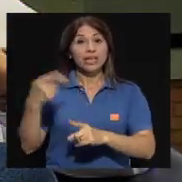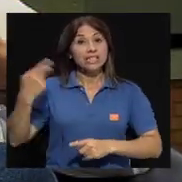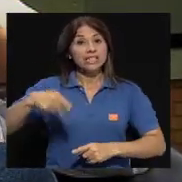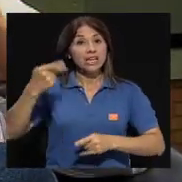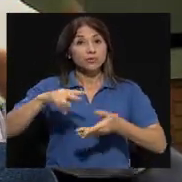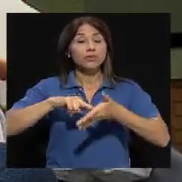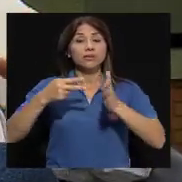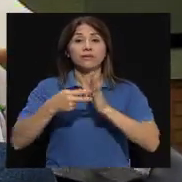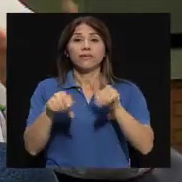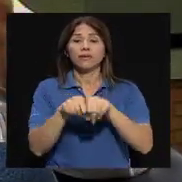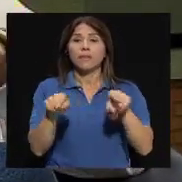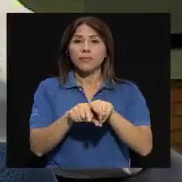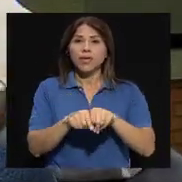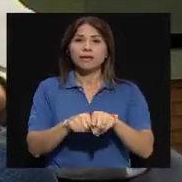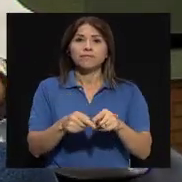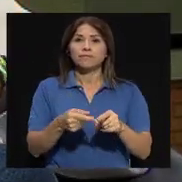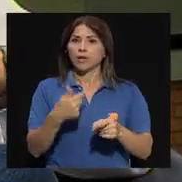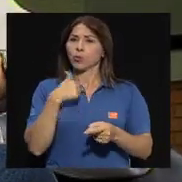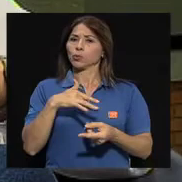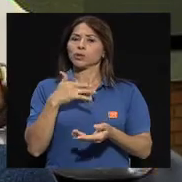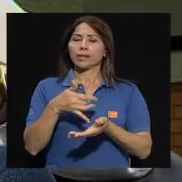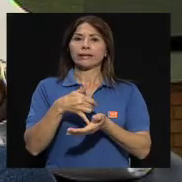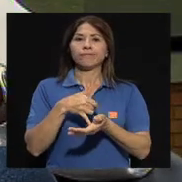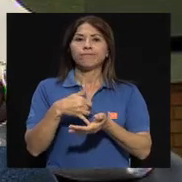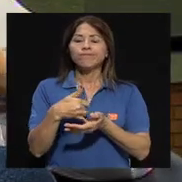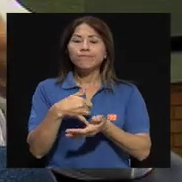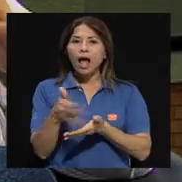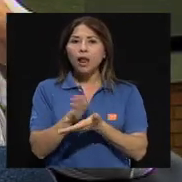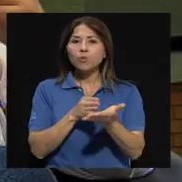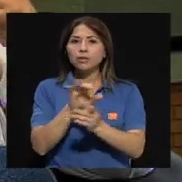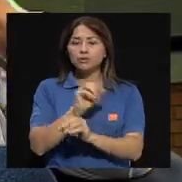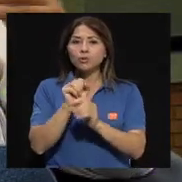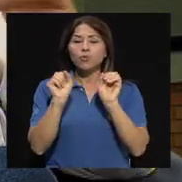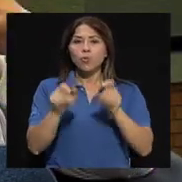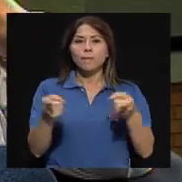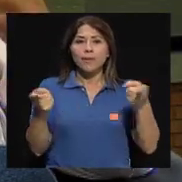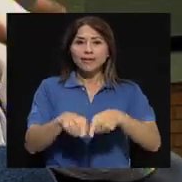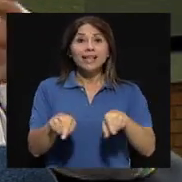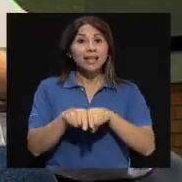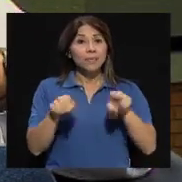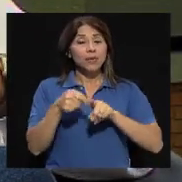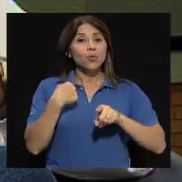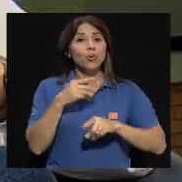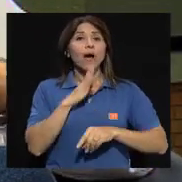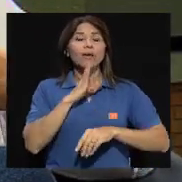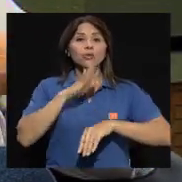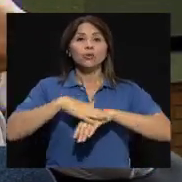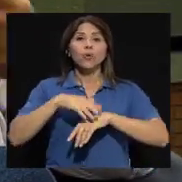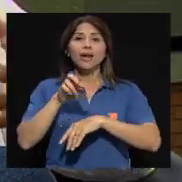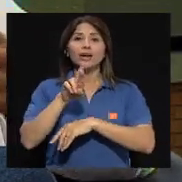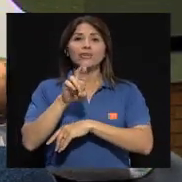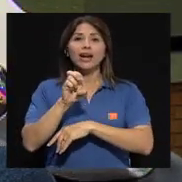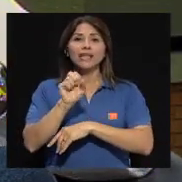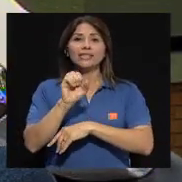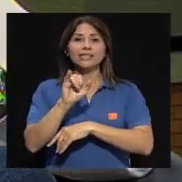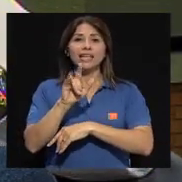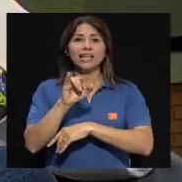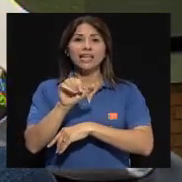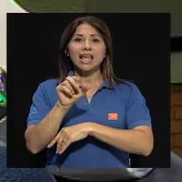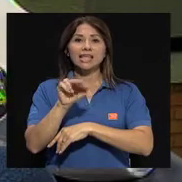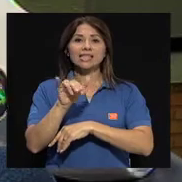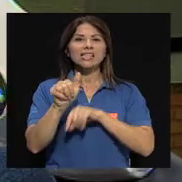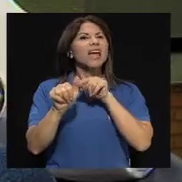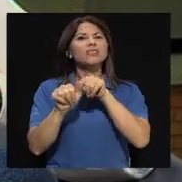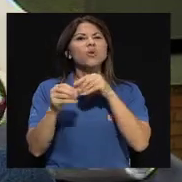a amenaza por vulnerabilidad, y unos hablan sobre resiliencia o la capacidad de respuesta a